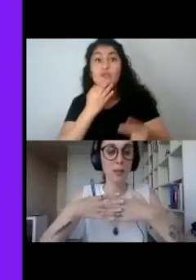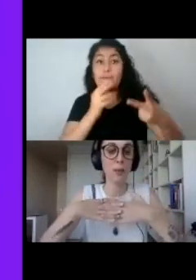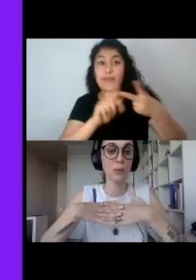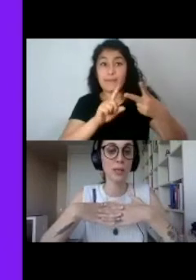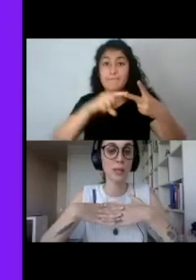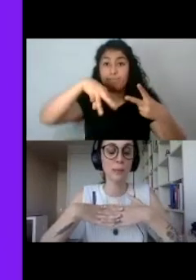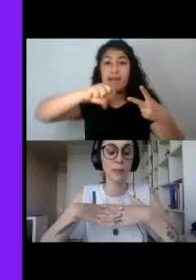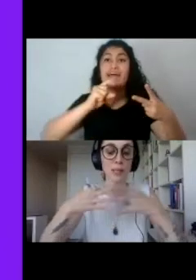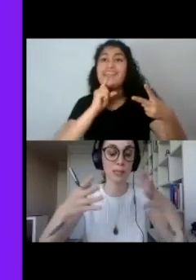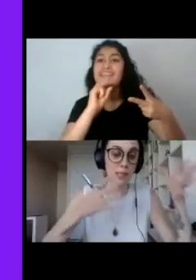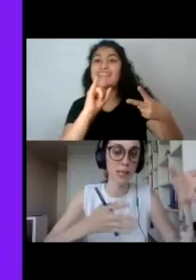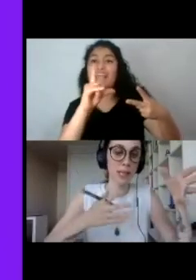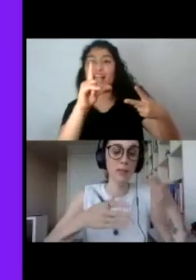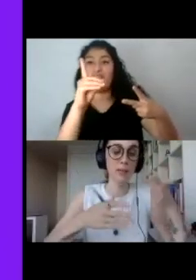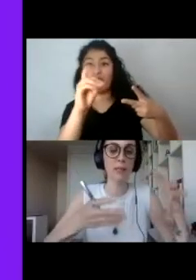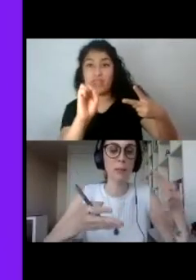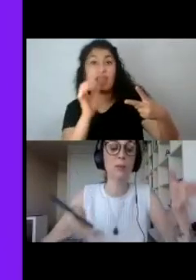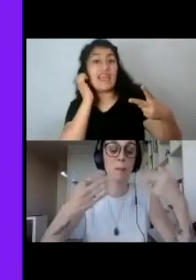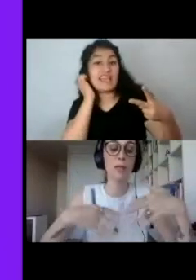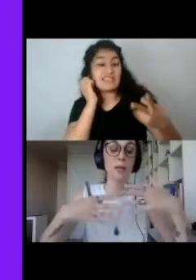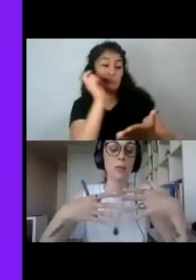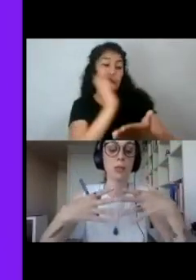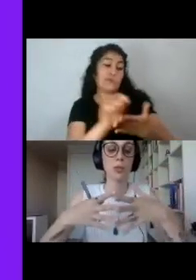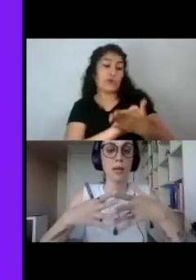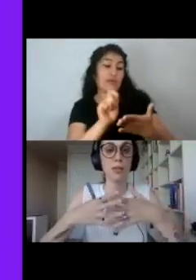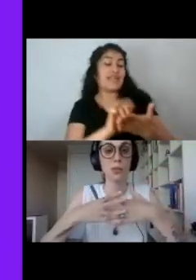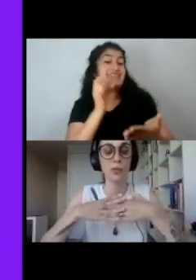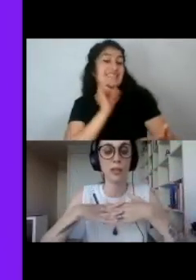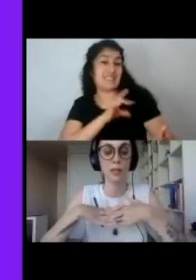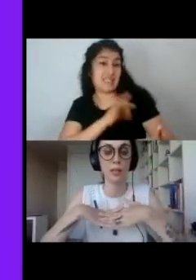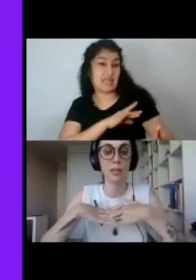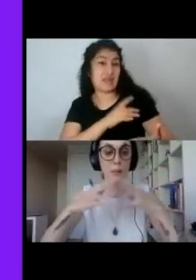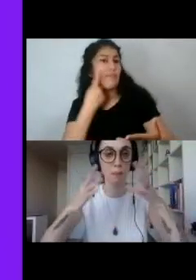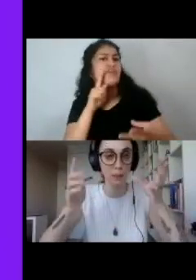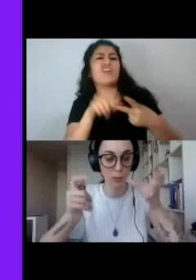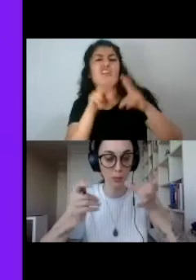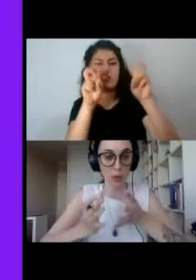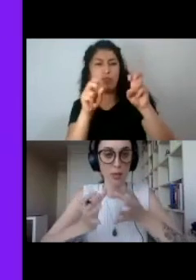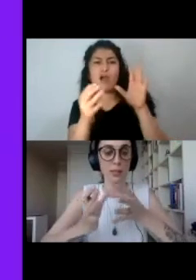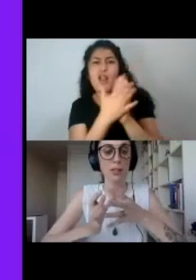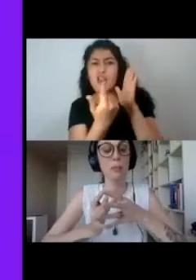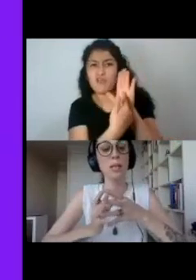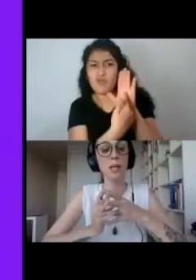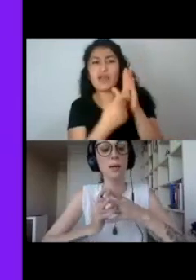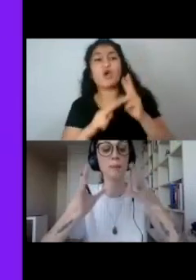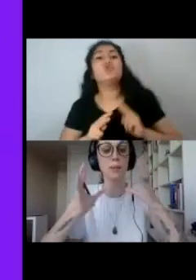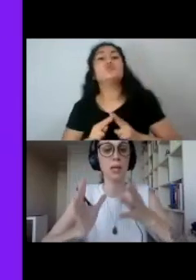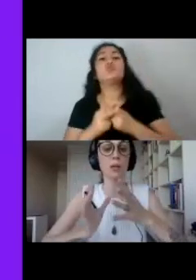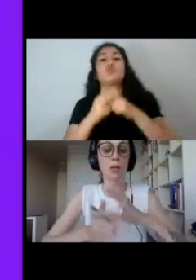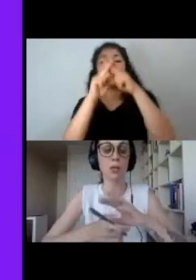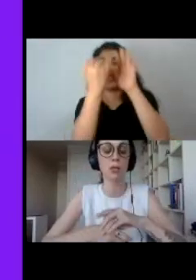una autora chilena, Carola Martínez, pero también es un texto que habla sobre la construcción identitaria femenina